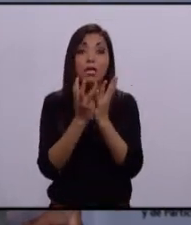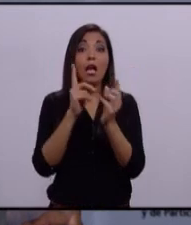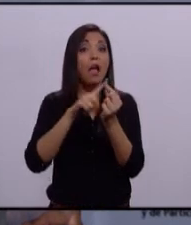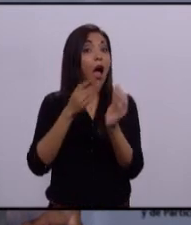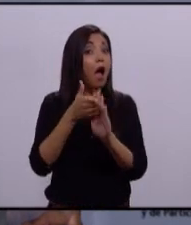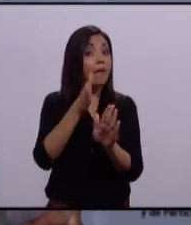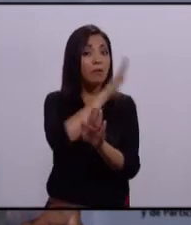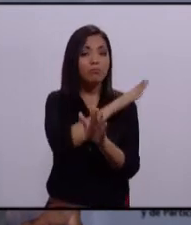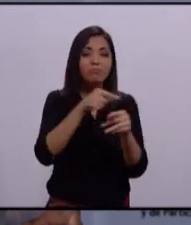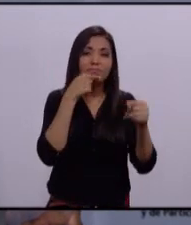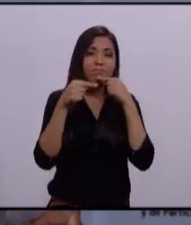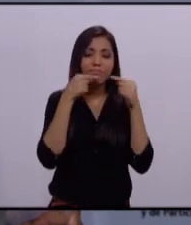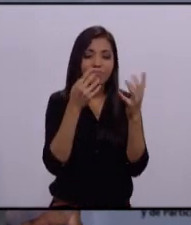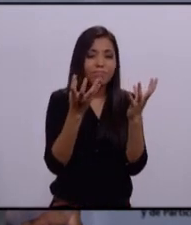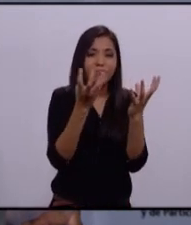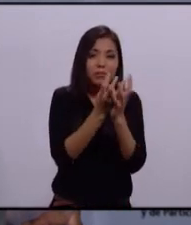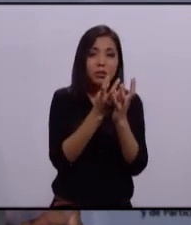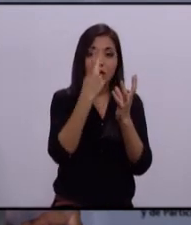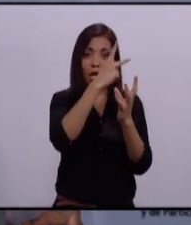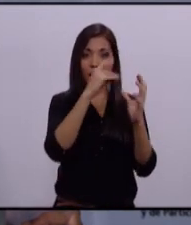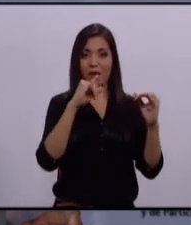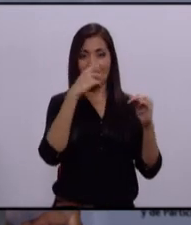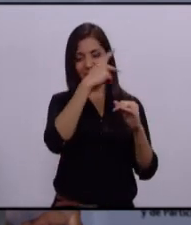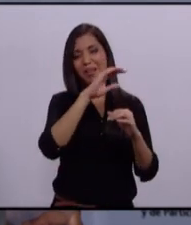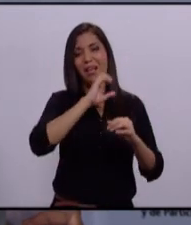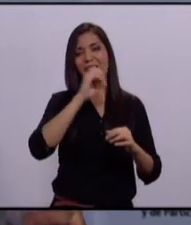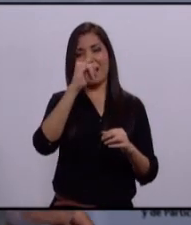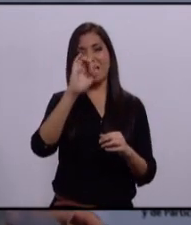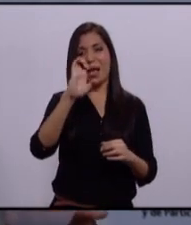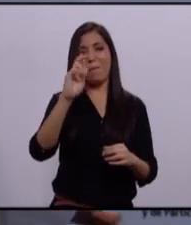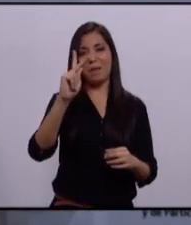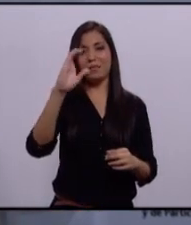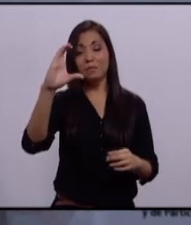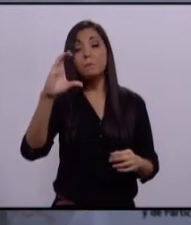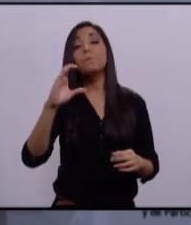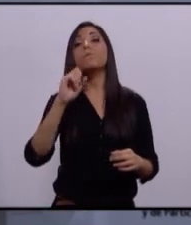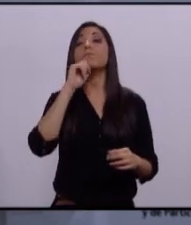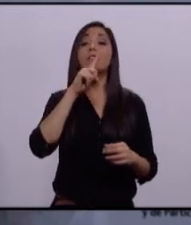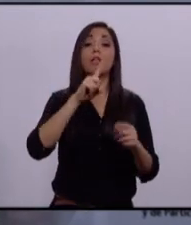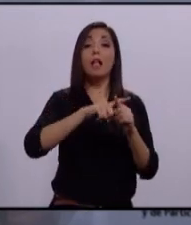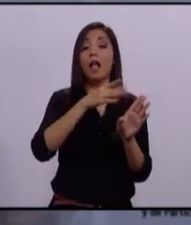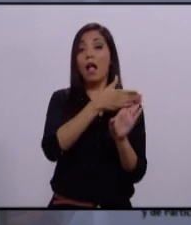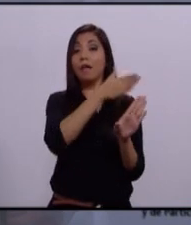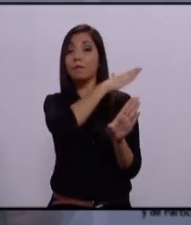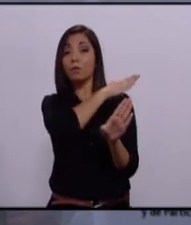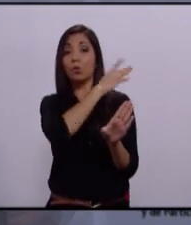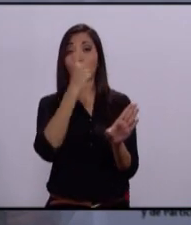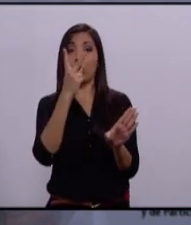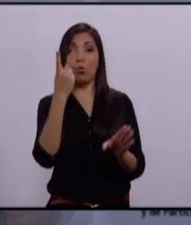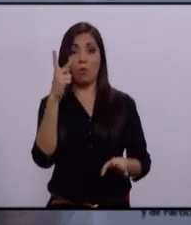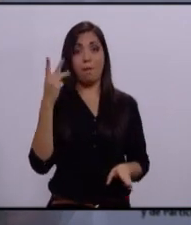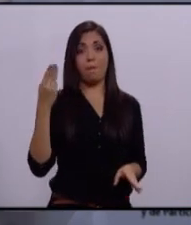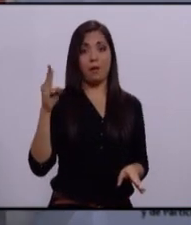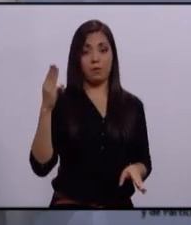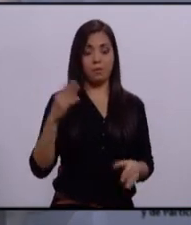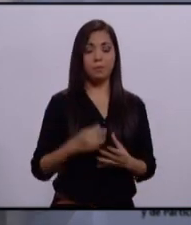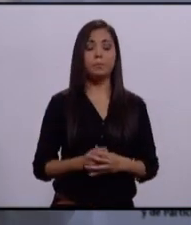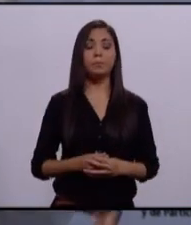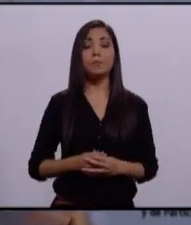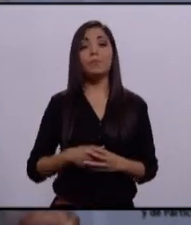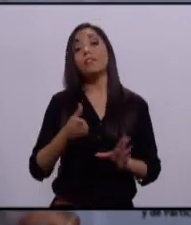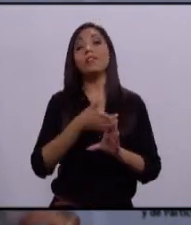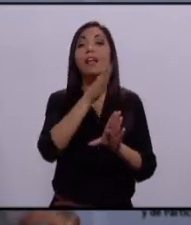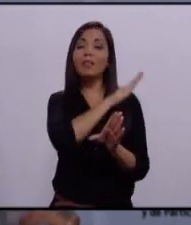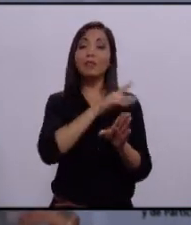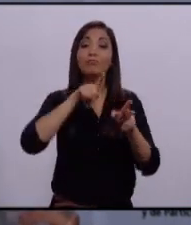extraordinaria de la Comisión de Debates del Instituto Electoral y de Participación Ciudadana el pasado 2 de mayo. Antes